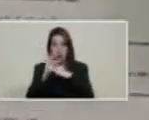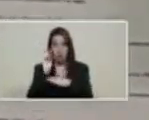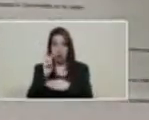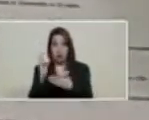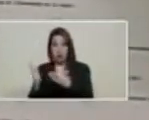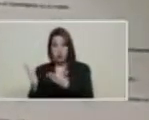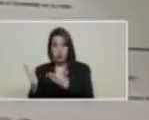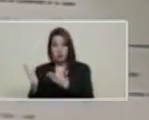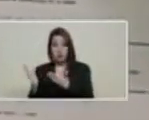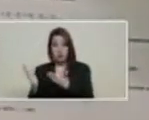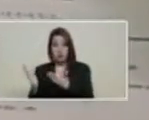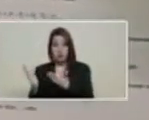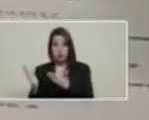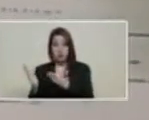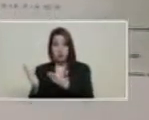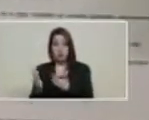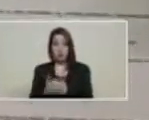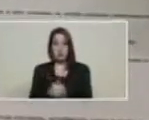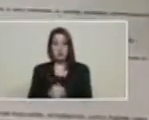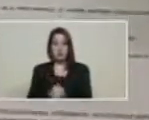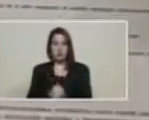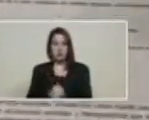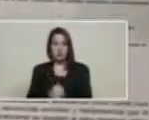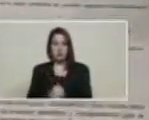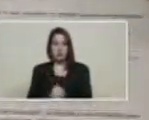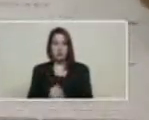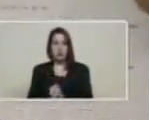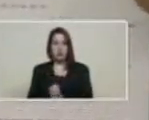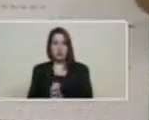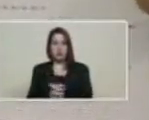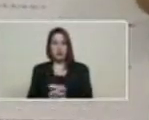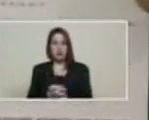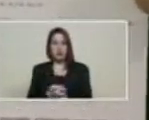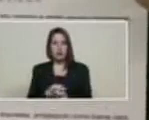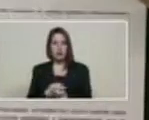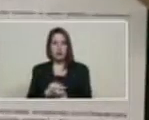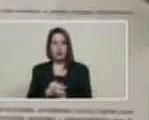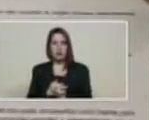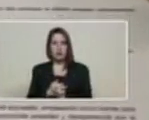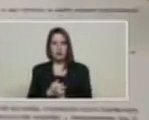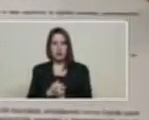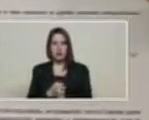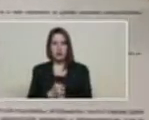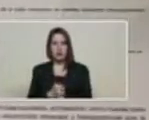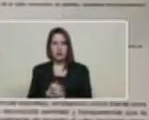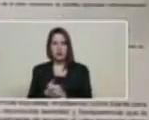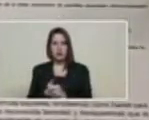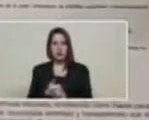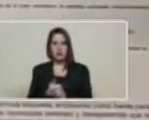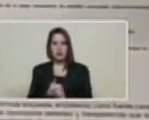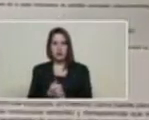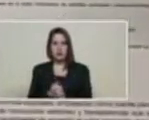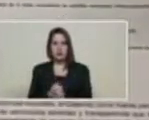de el petro. El petro tiene un respaldo